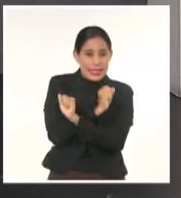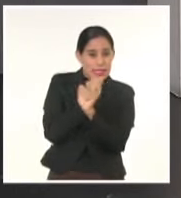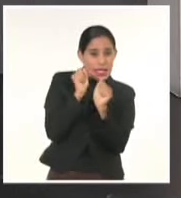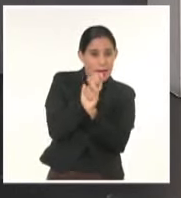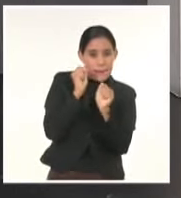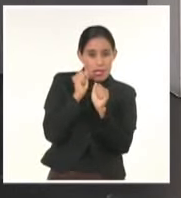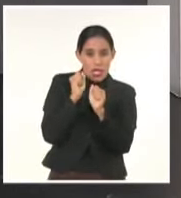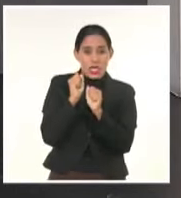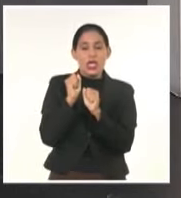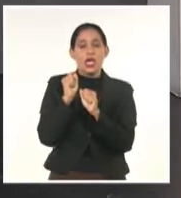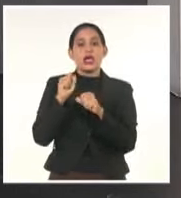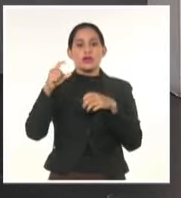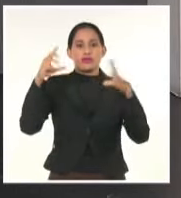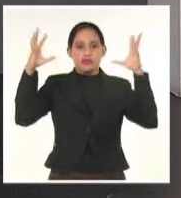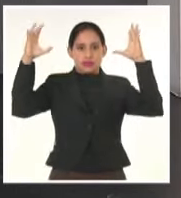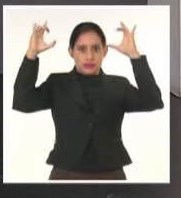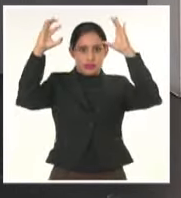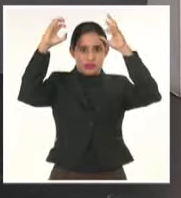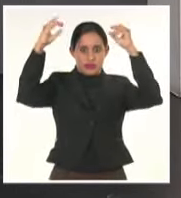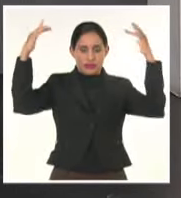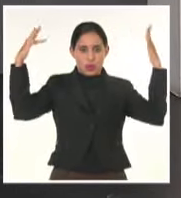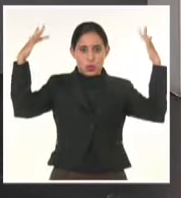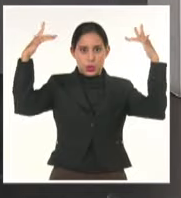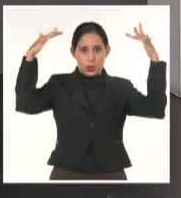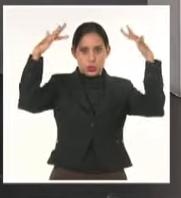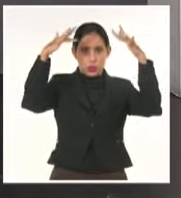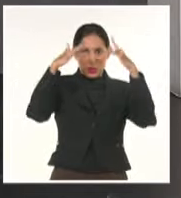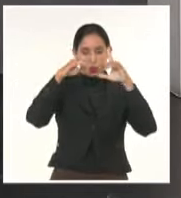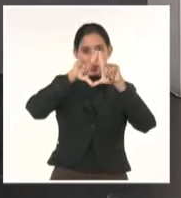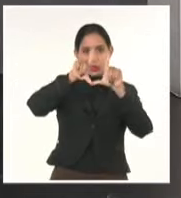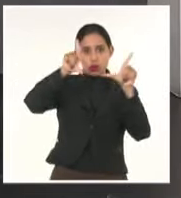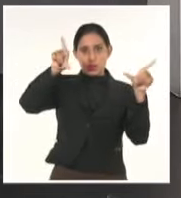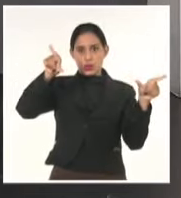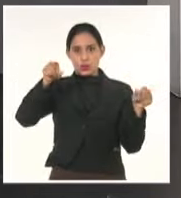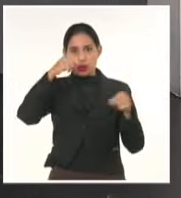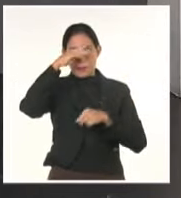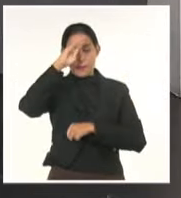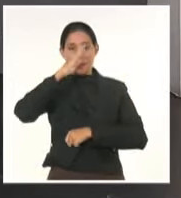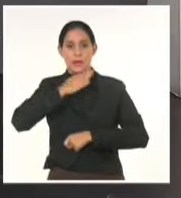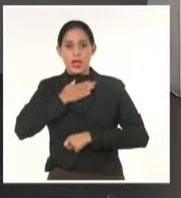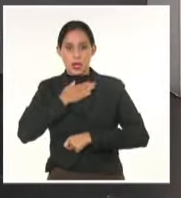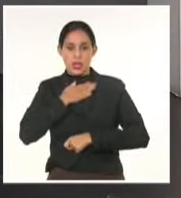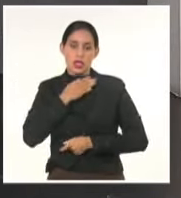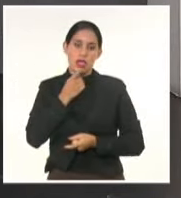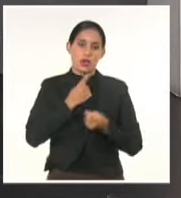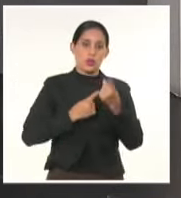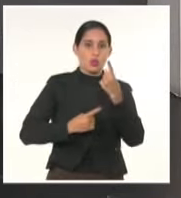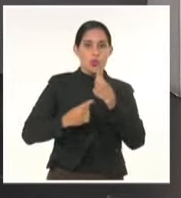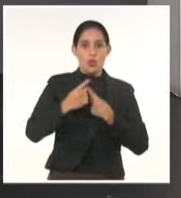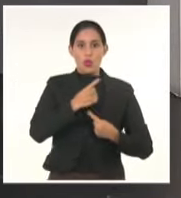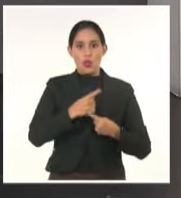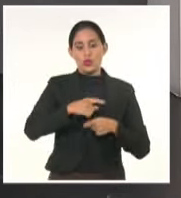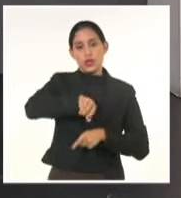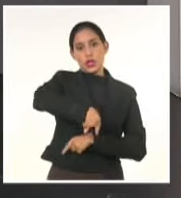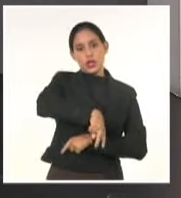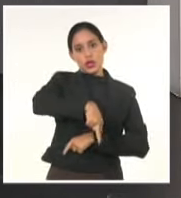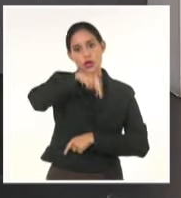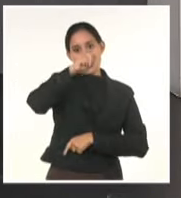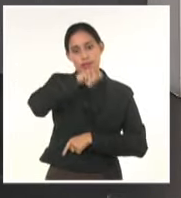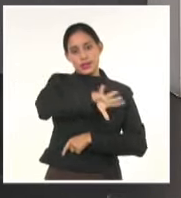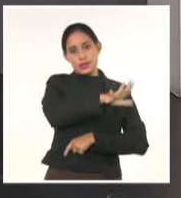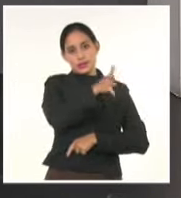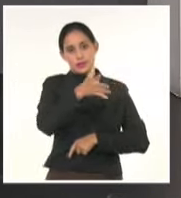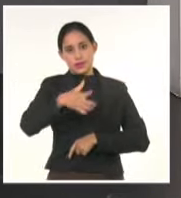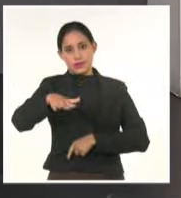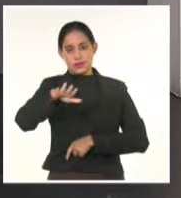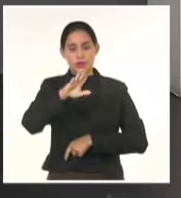parcialmente nublados a lo largo del país y son posibles nublados de manera ocasional hacia zonas de la costa norte con algunos chubascos